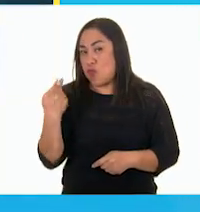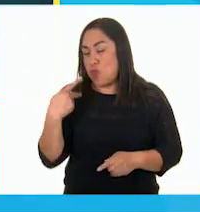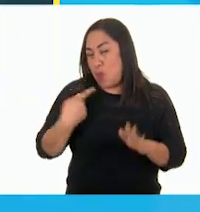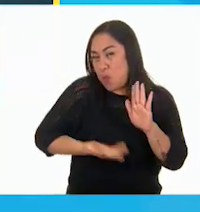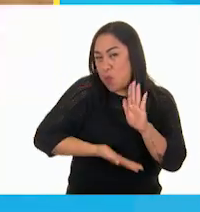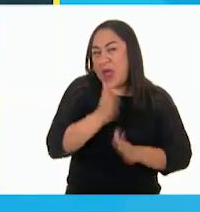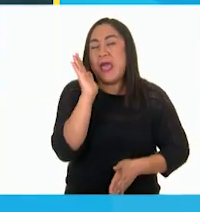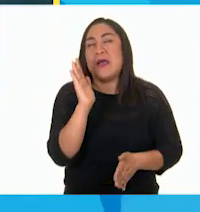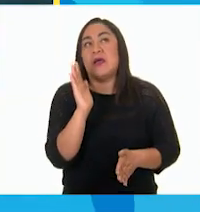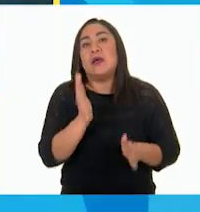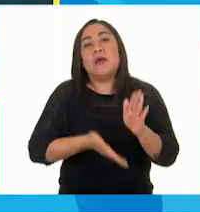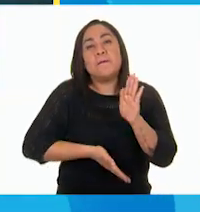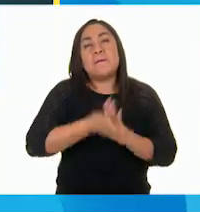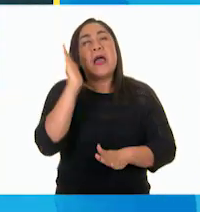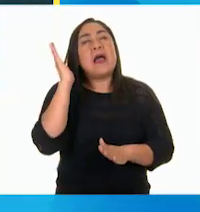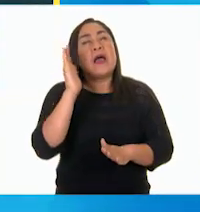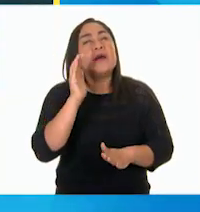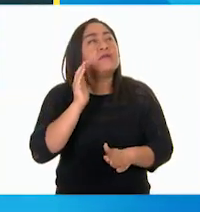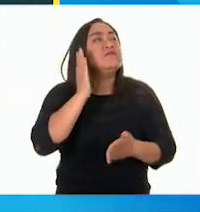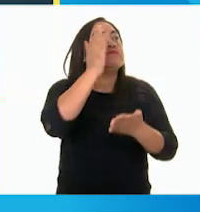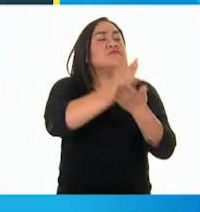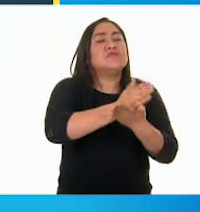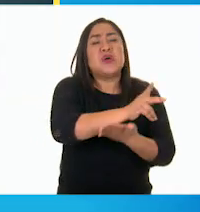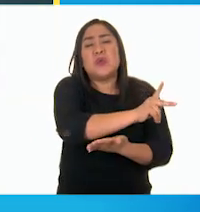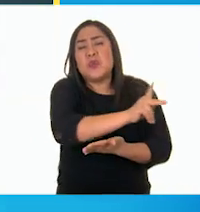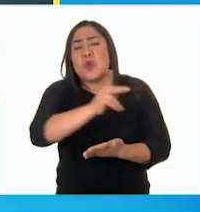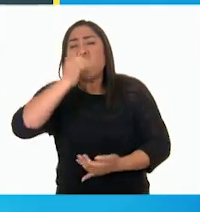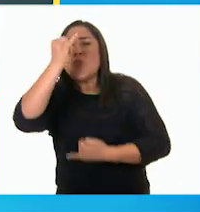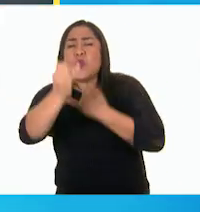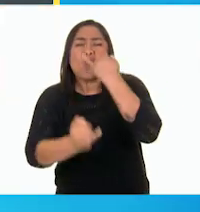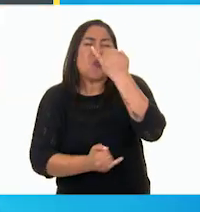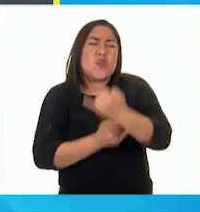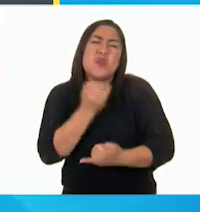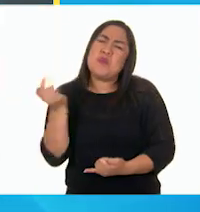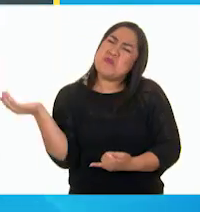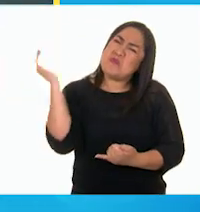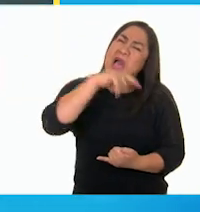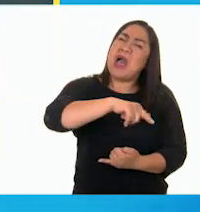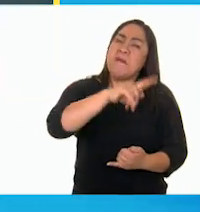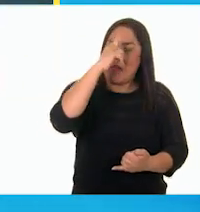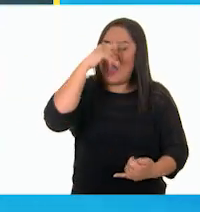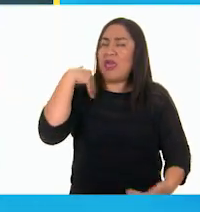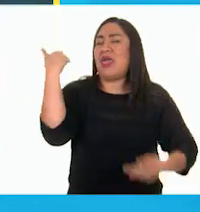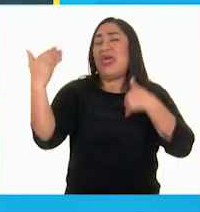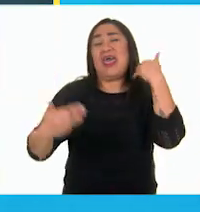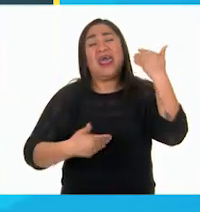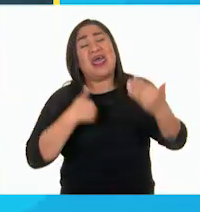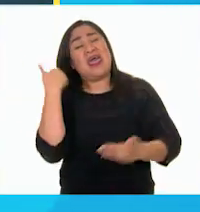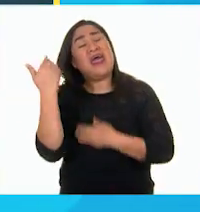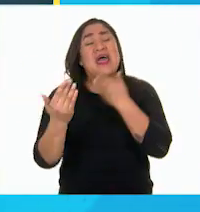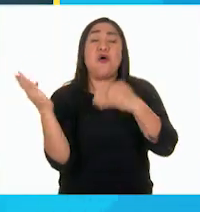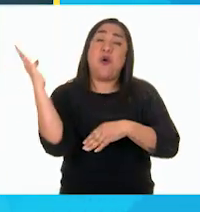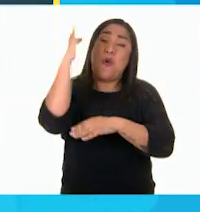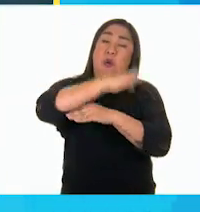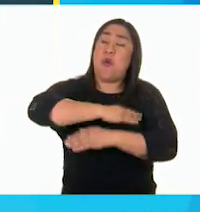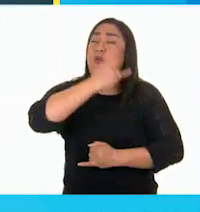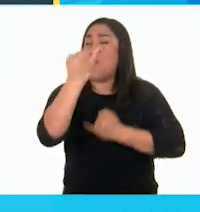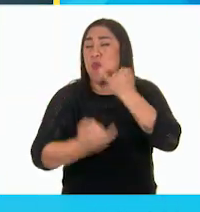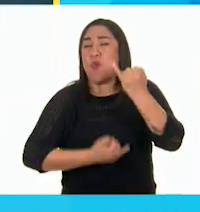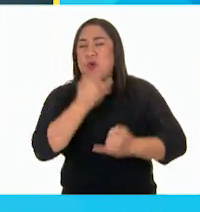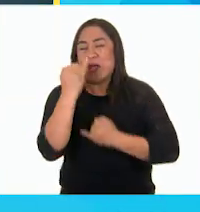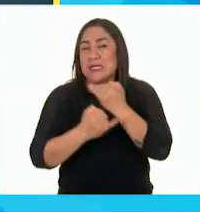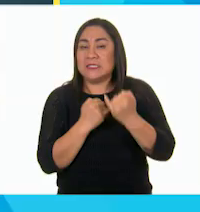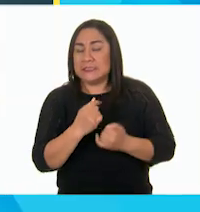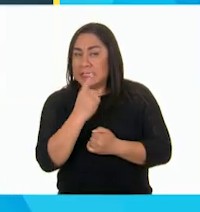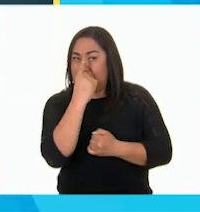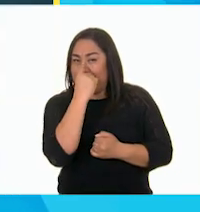al paraíso de los juguetes. Ahí los niños se divierten todo el día. Pinocho estaba algo